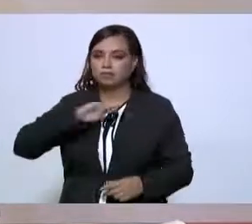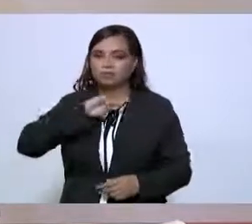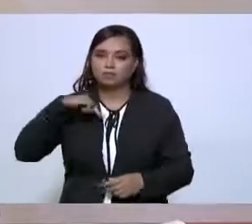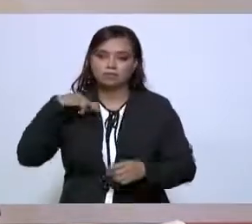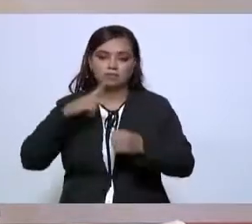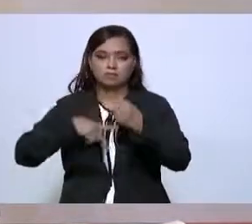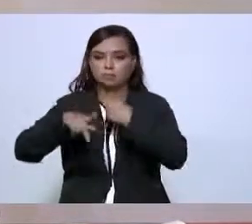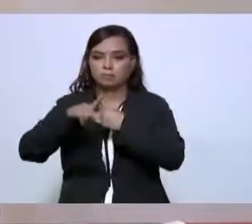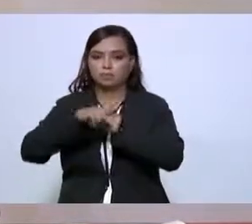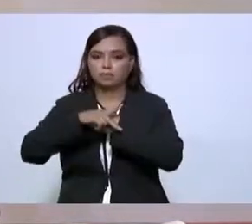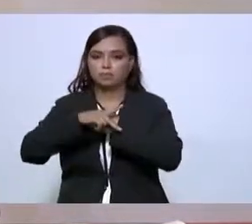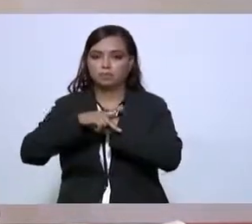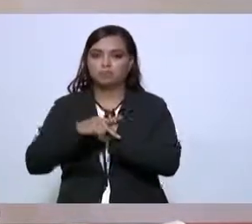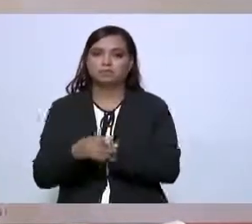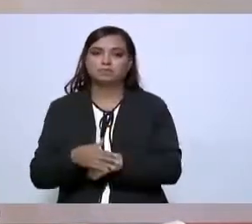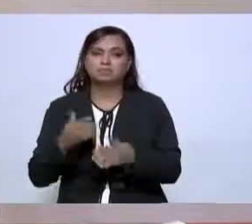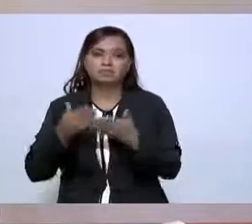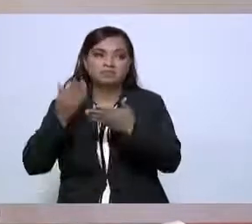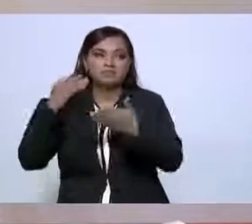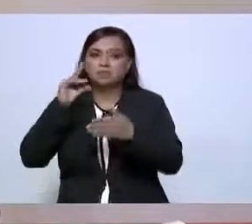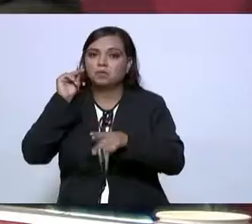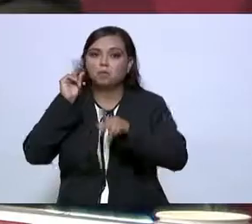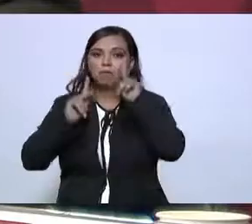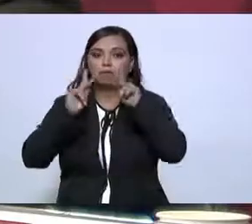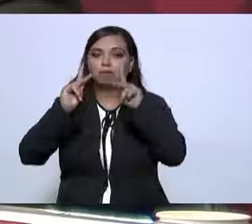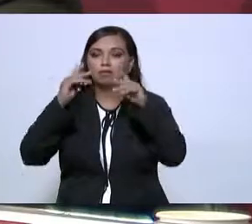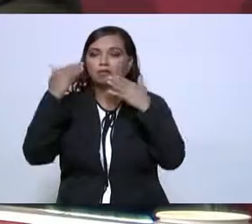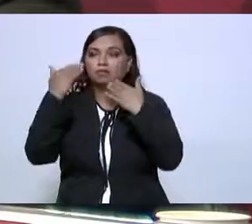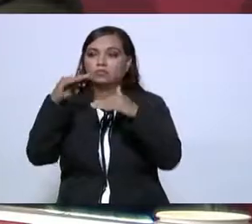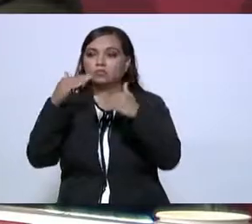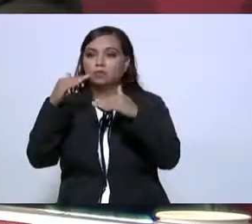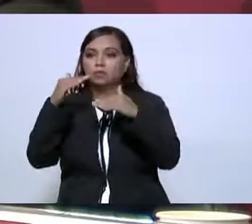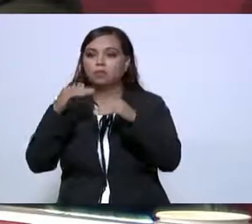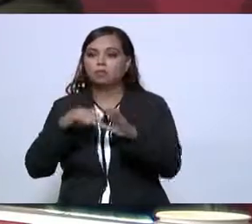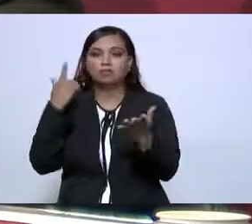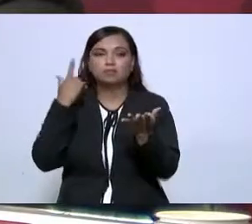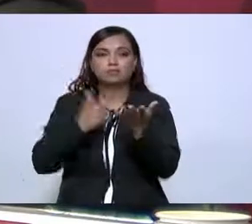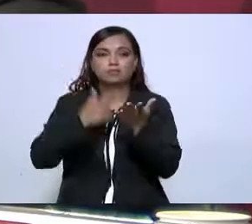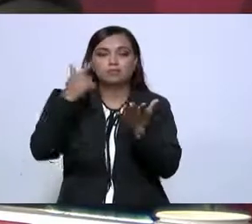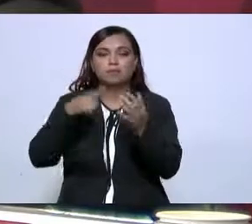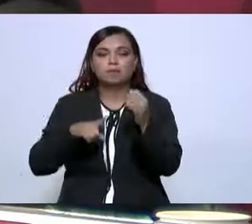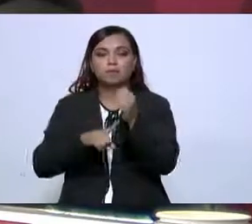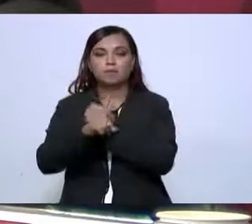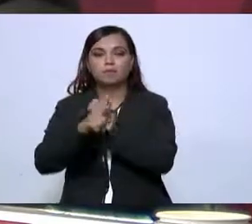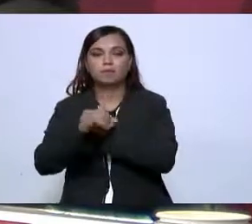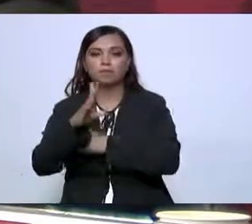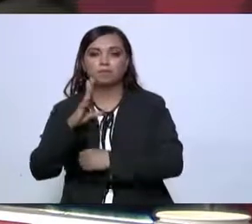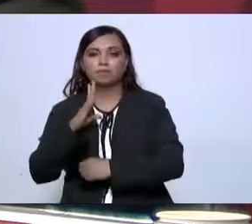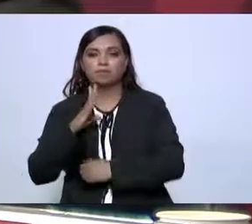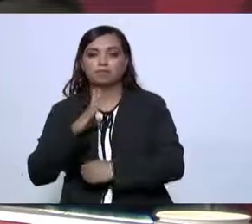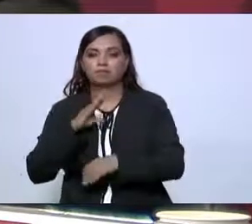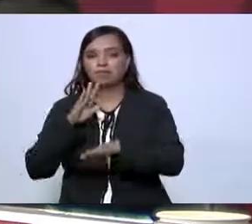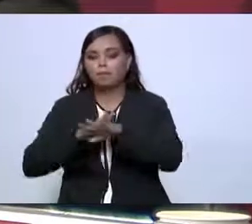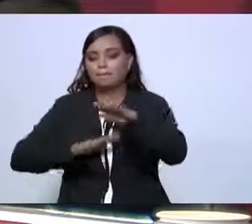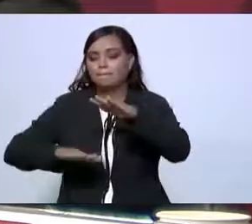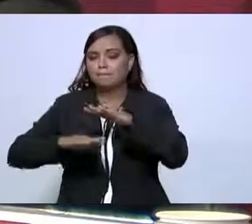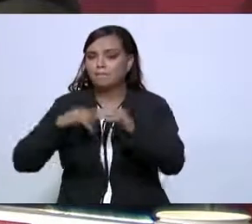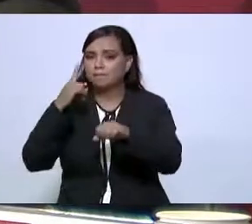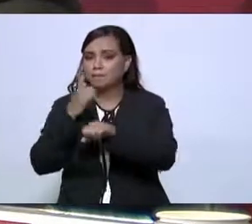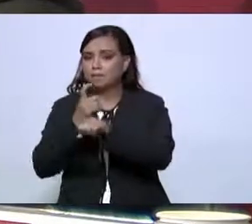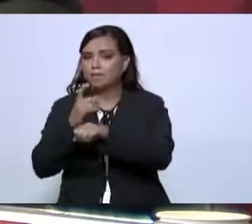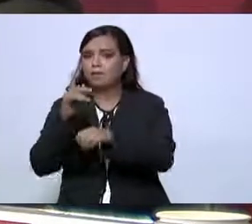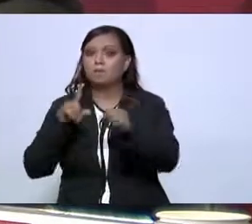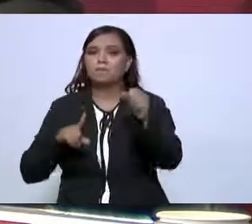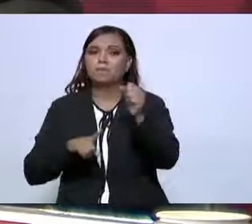se hablaba del grave problema, el principal problema